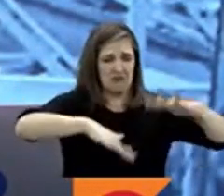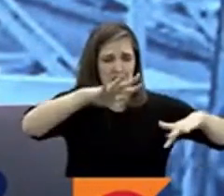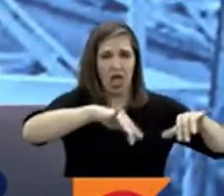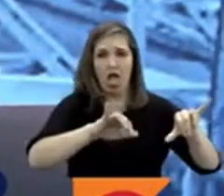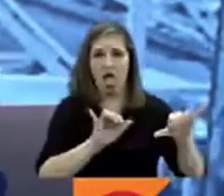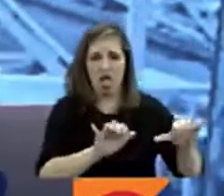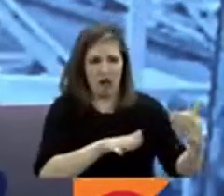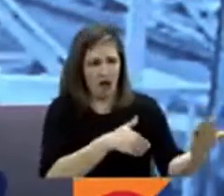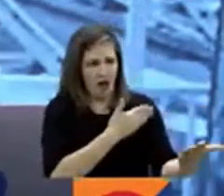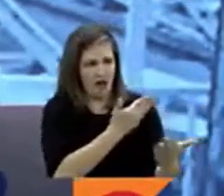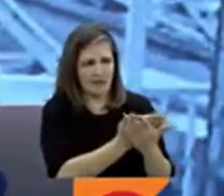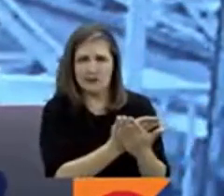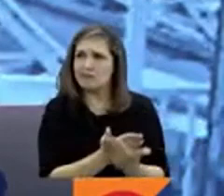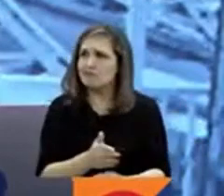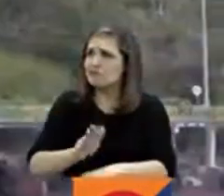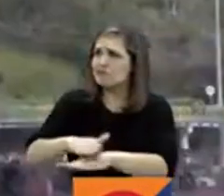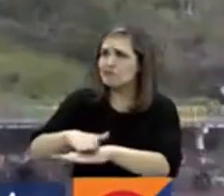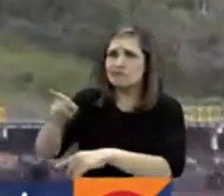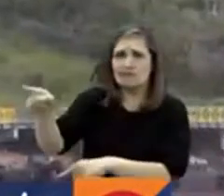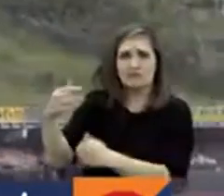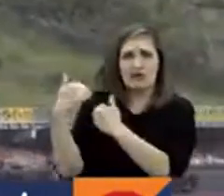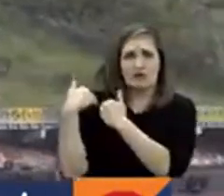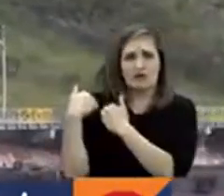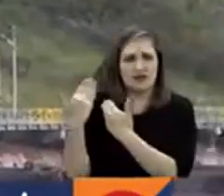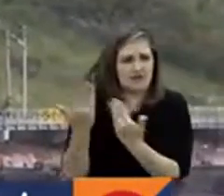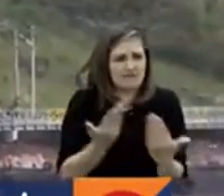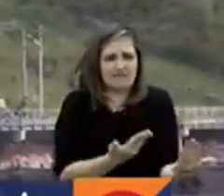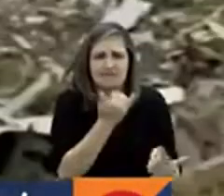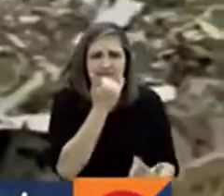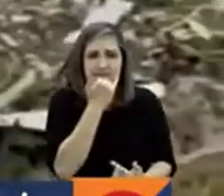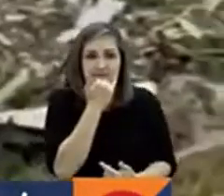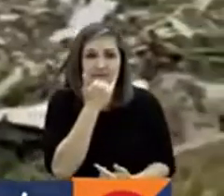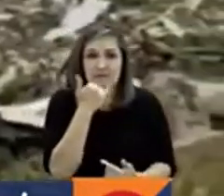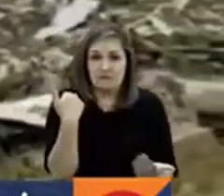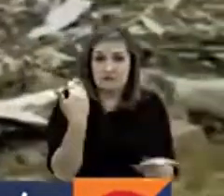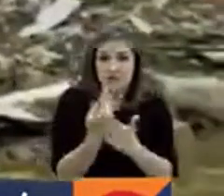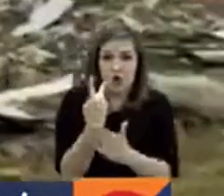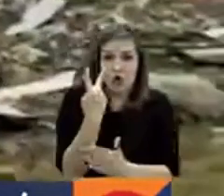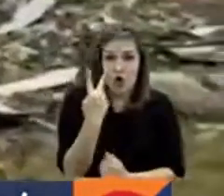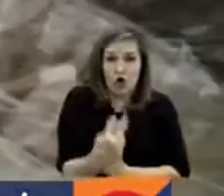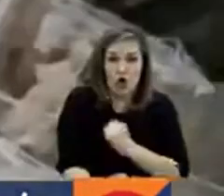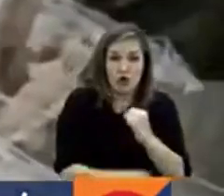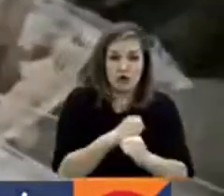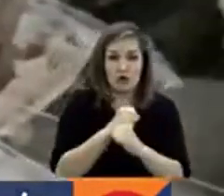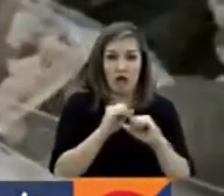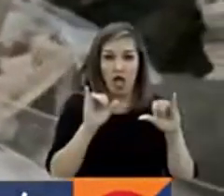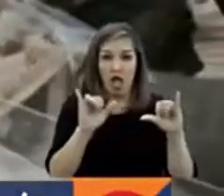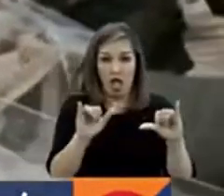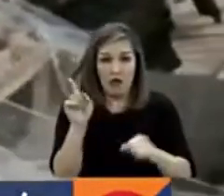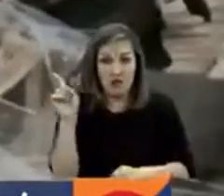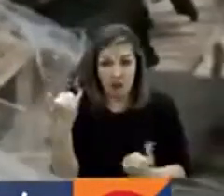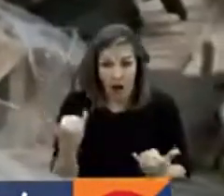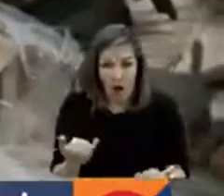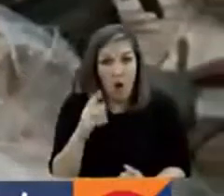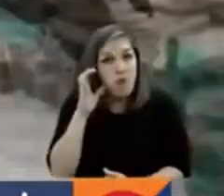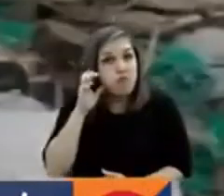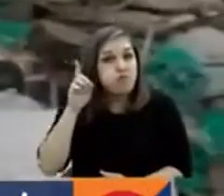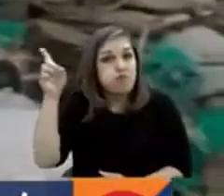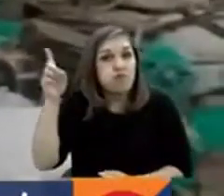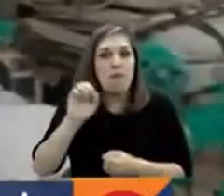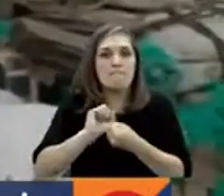atender esta problemática. Luego de dos años del paso del huracán Iota, este es el panorama en la isla de Providencia.